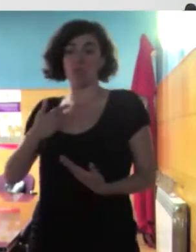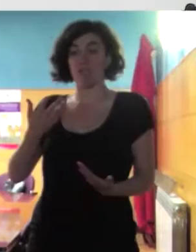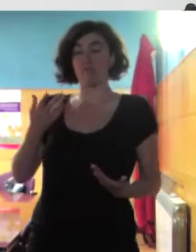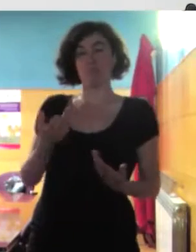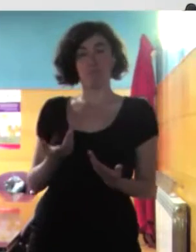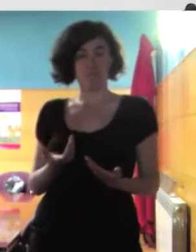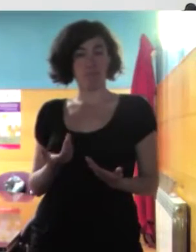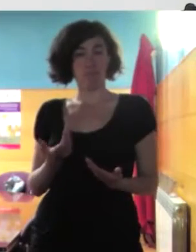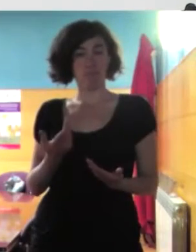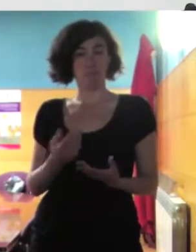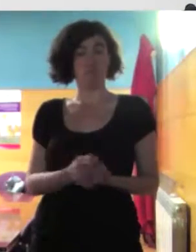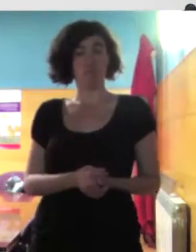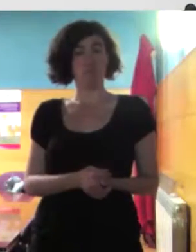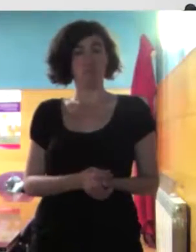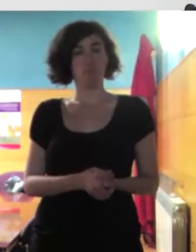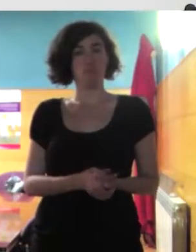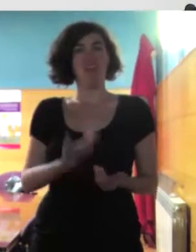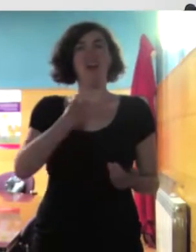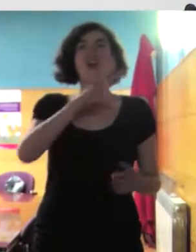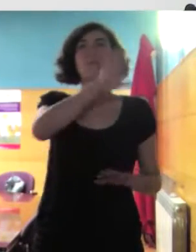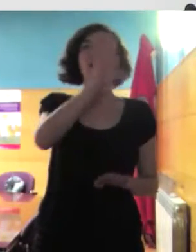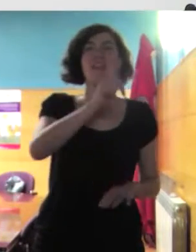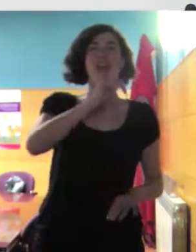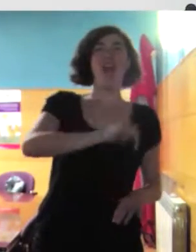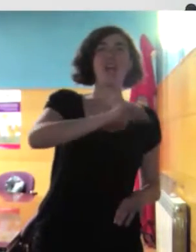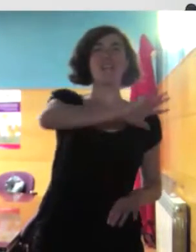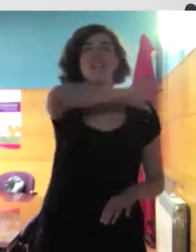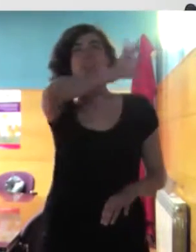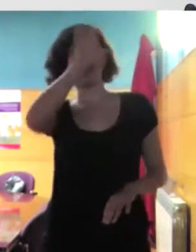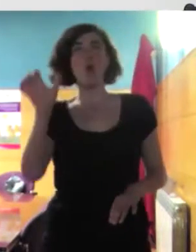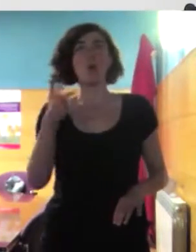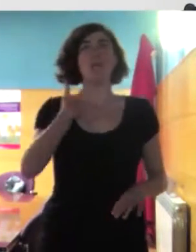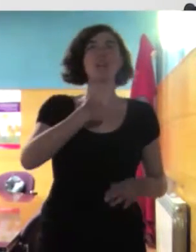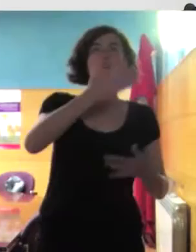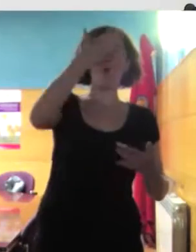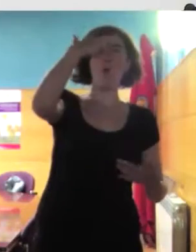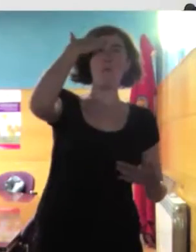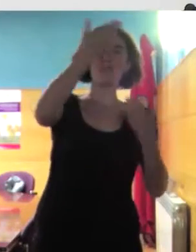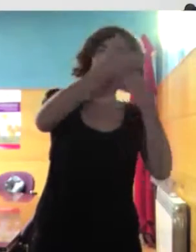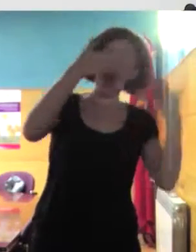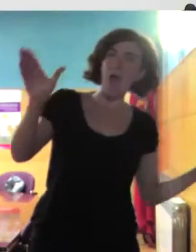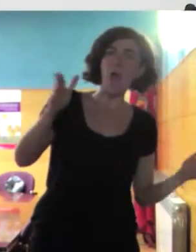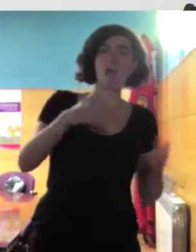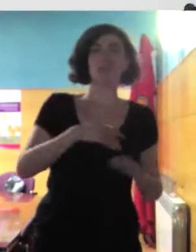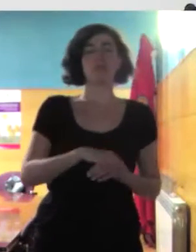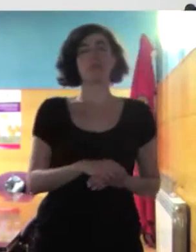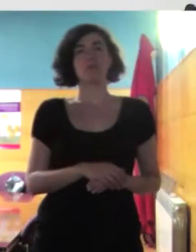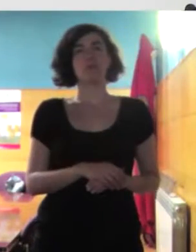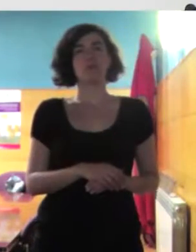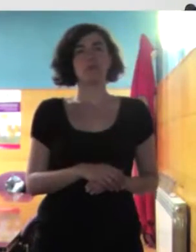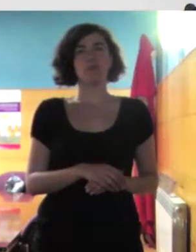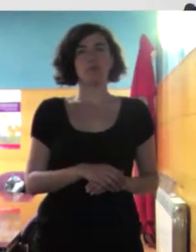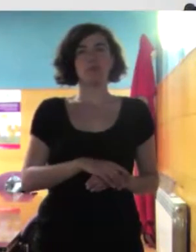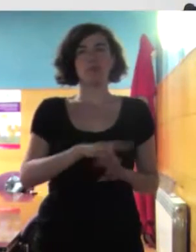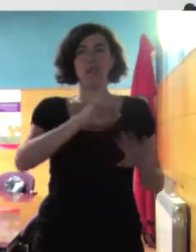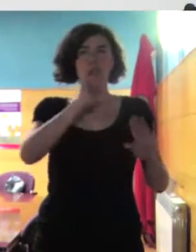occidentales como más abiertos más que tienen que aceptar ¿no? en leyes como lo comentabas en